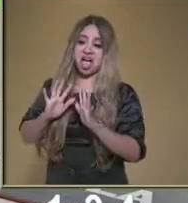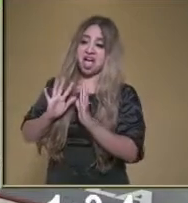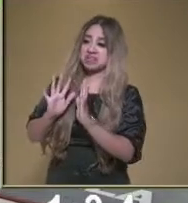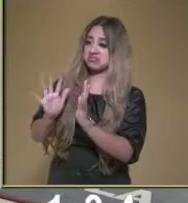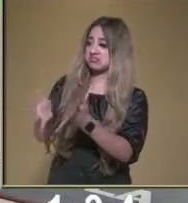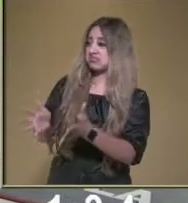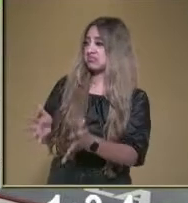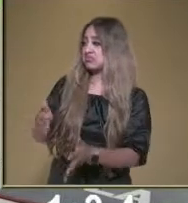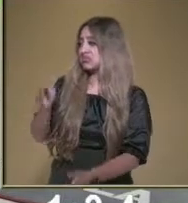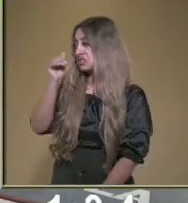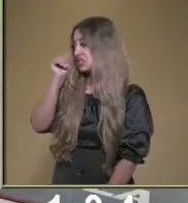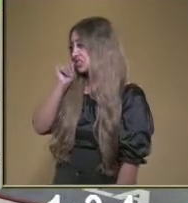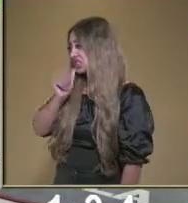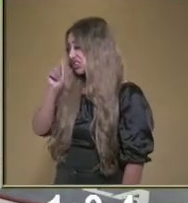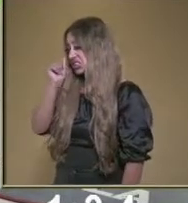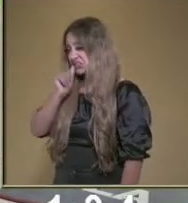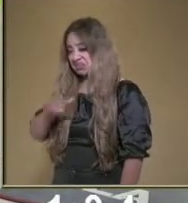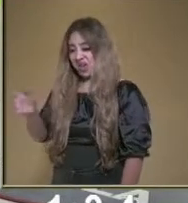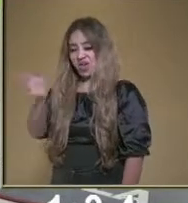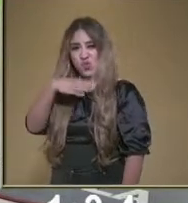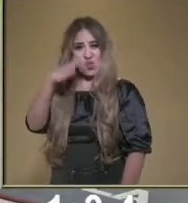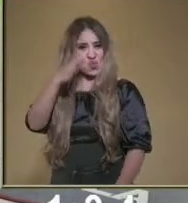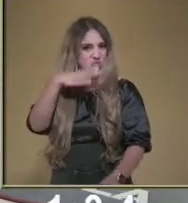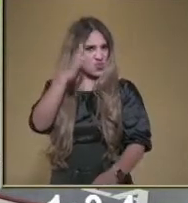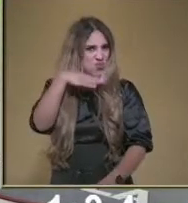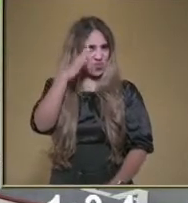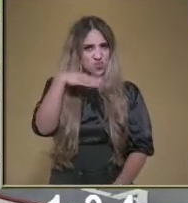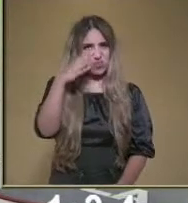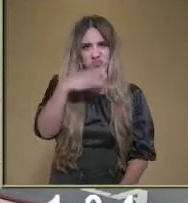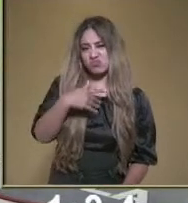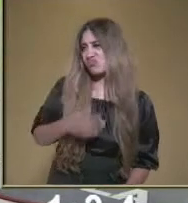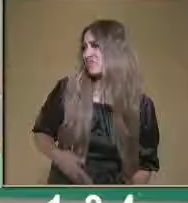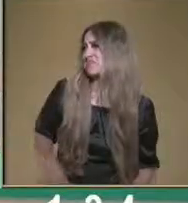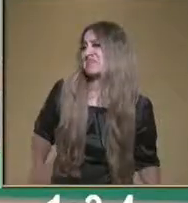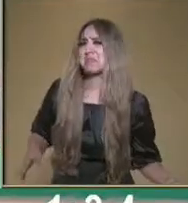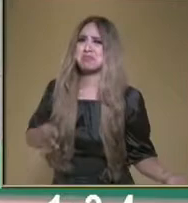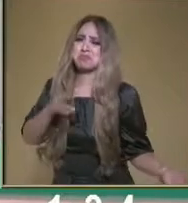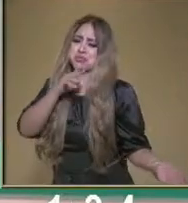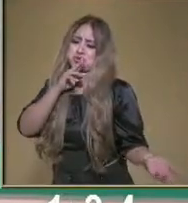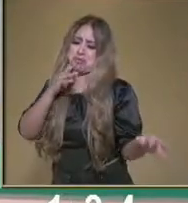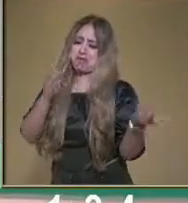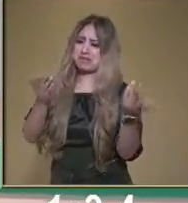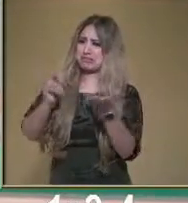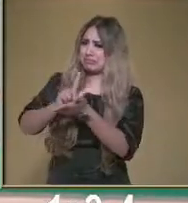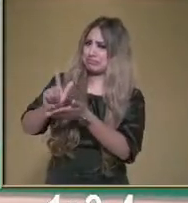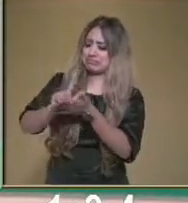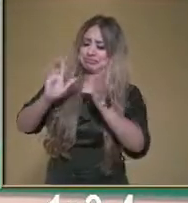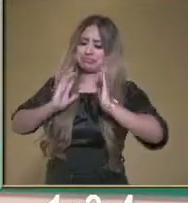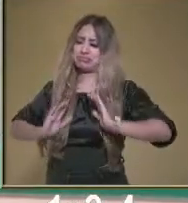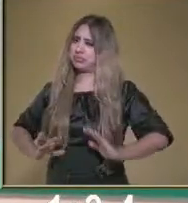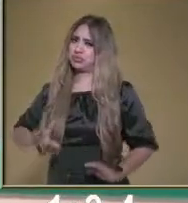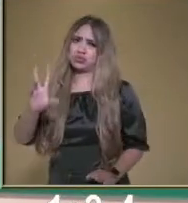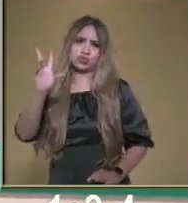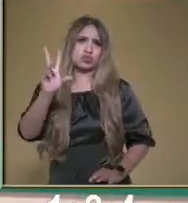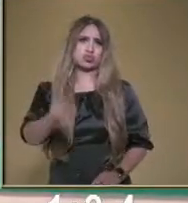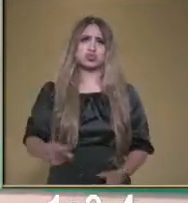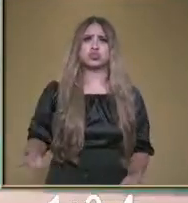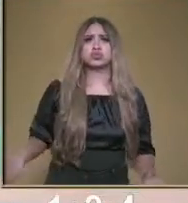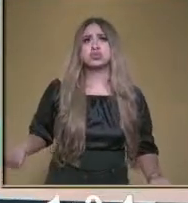con malos olores. Nunca se preocupaba por su higiene. Al contrario,